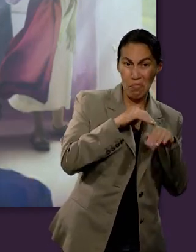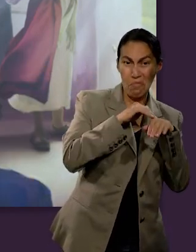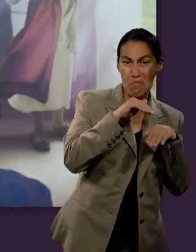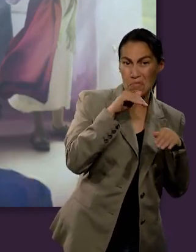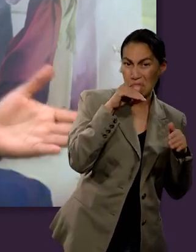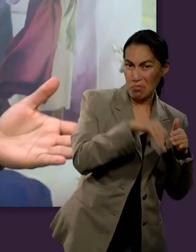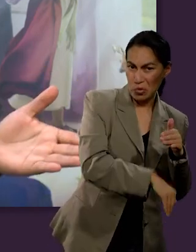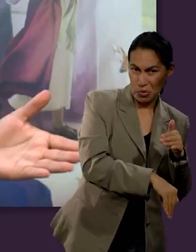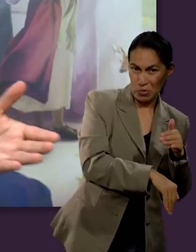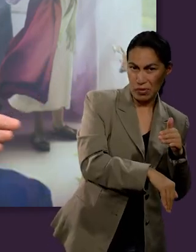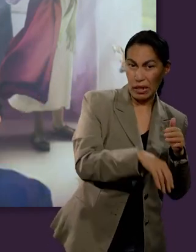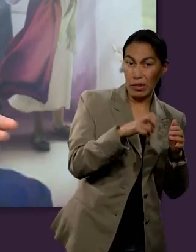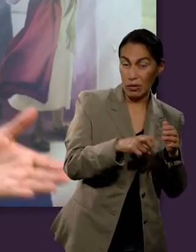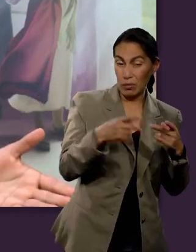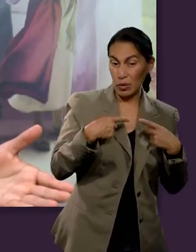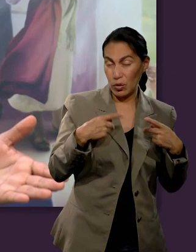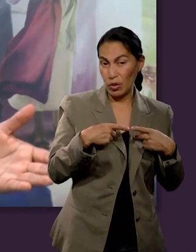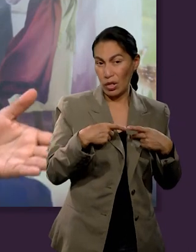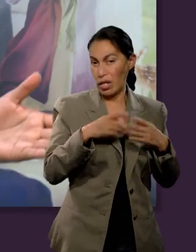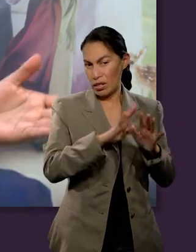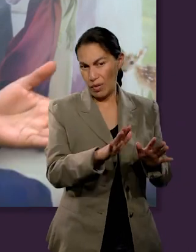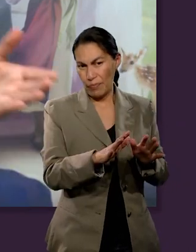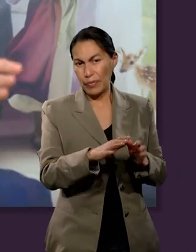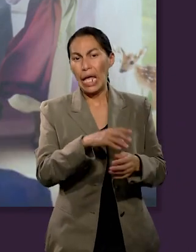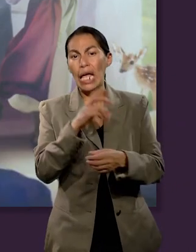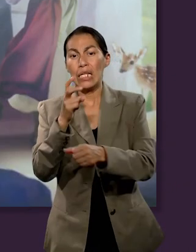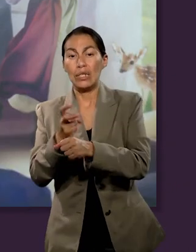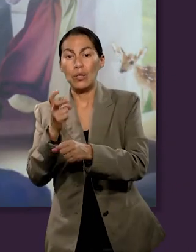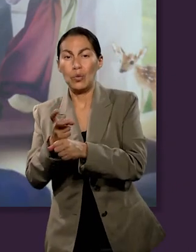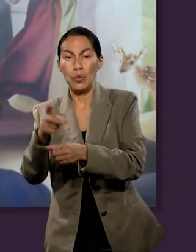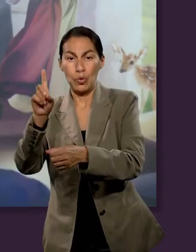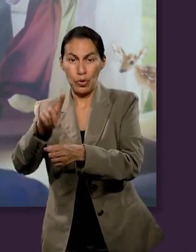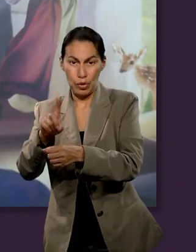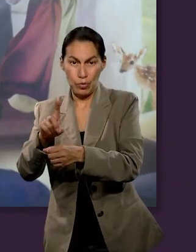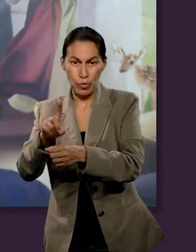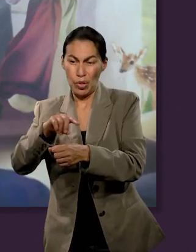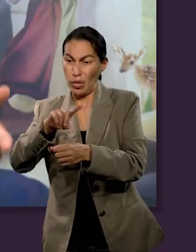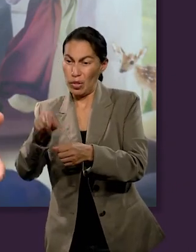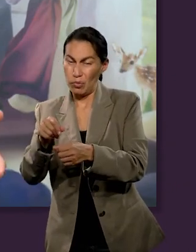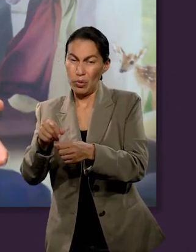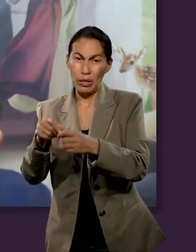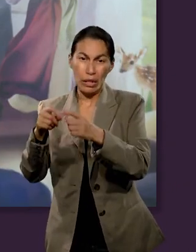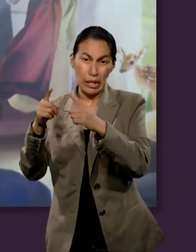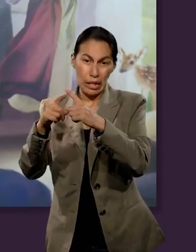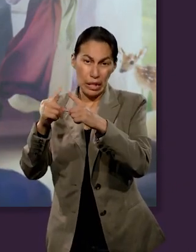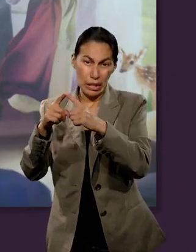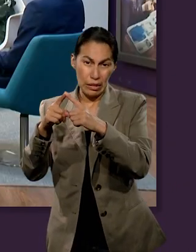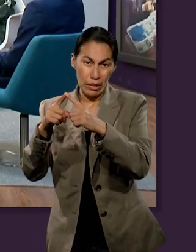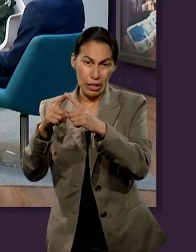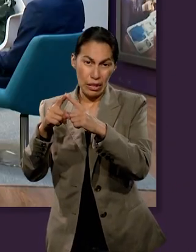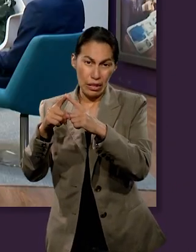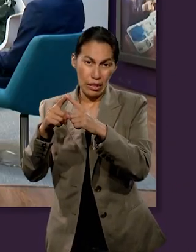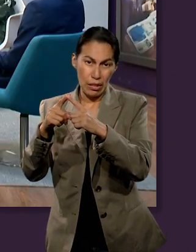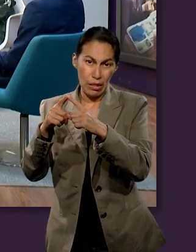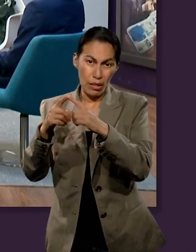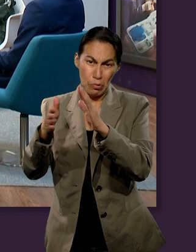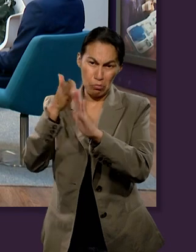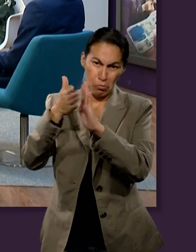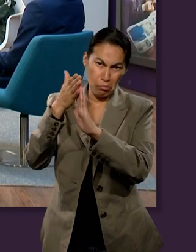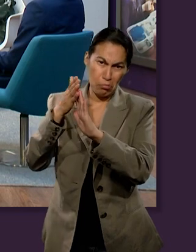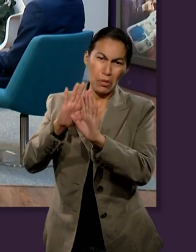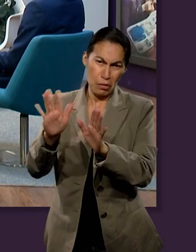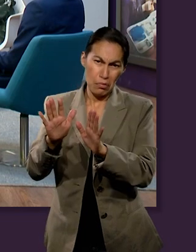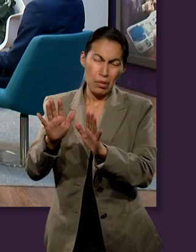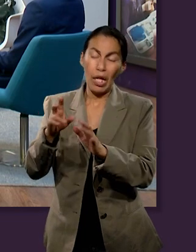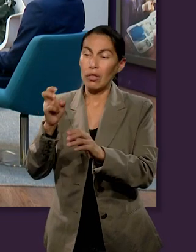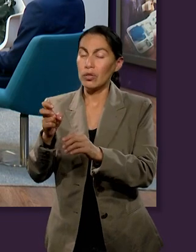Después, cuando la monarquía fracasa, el pueblo sigue dando algo que se llamaba segundo diezmo y que continuó hasta el final